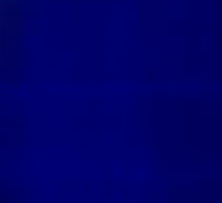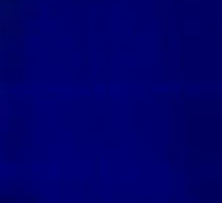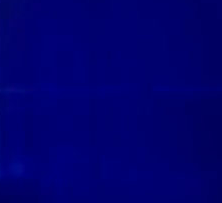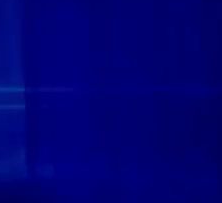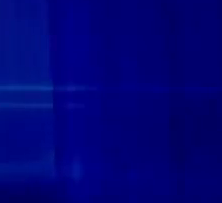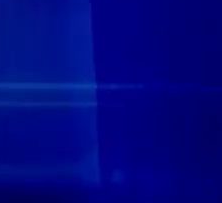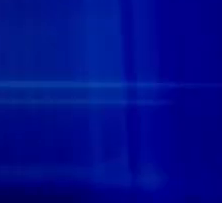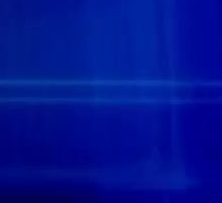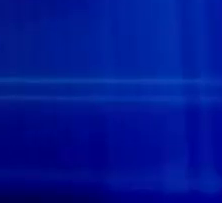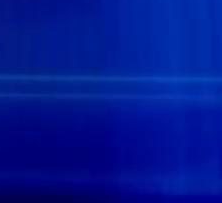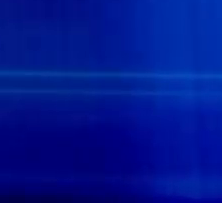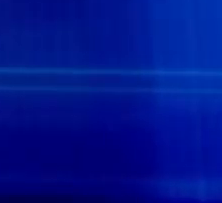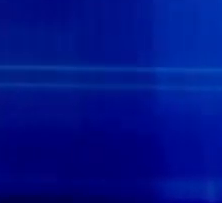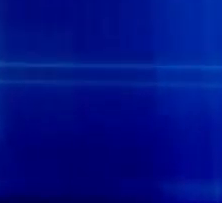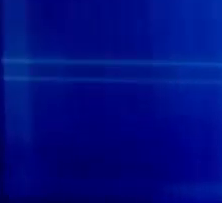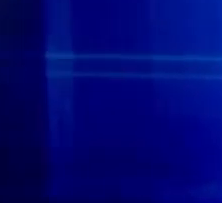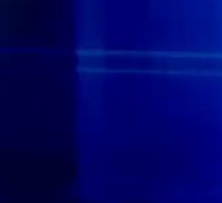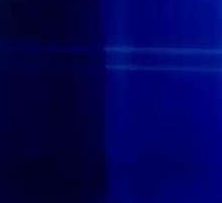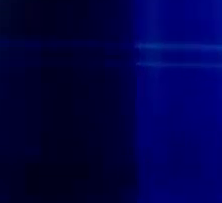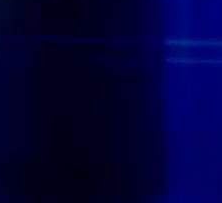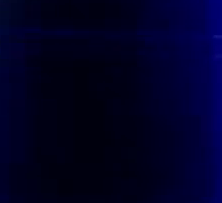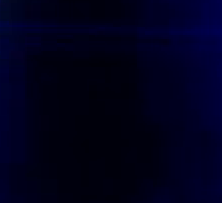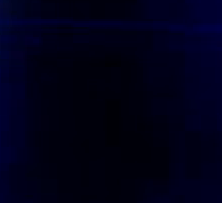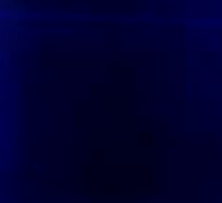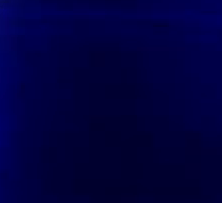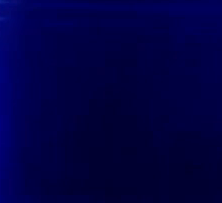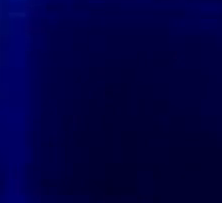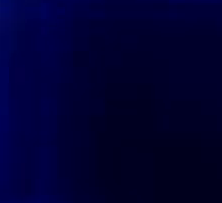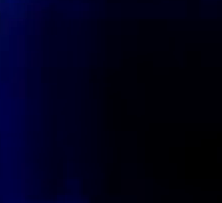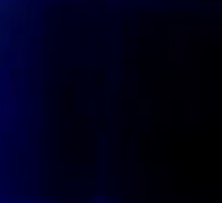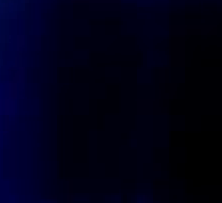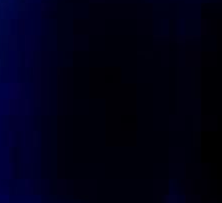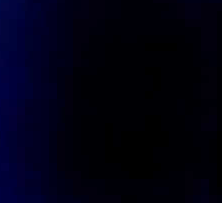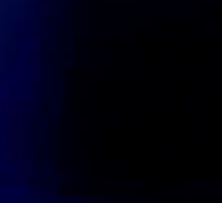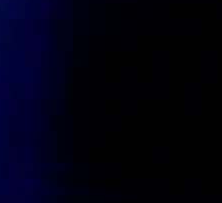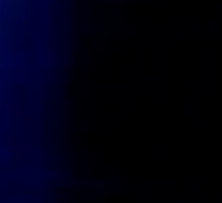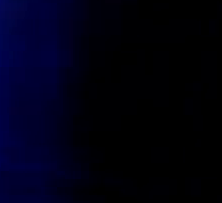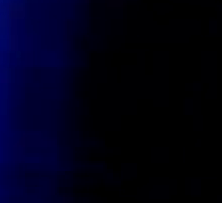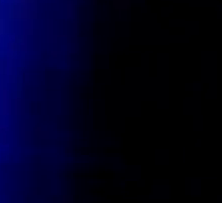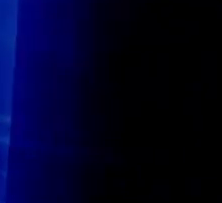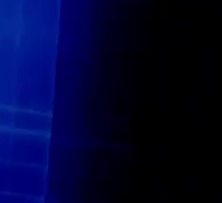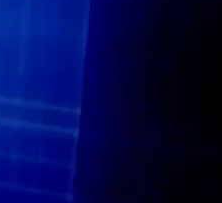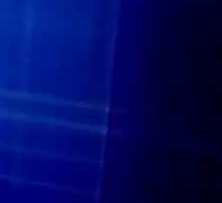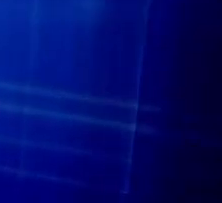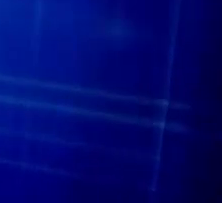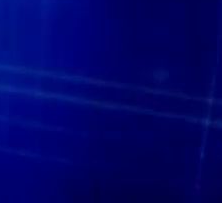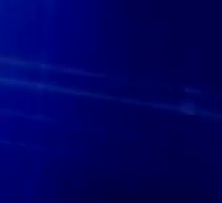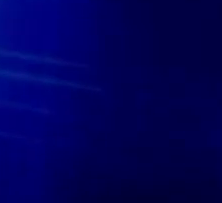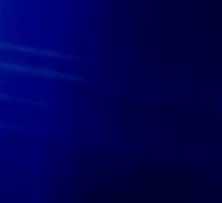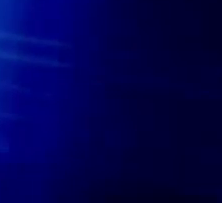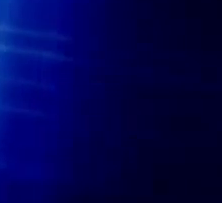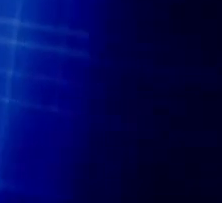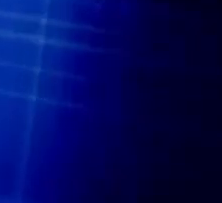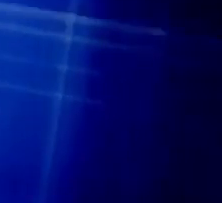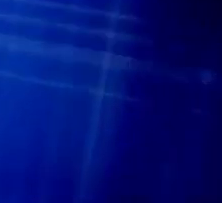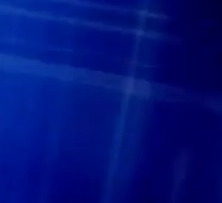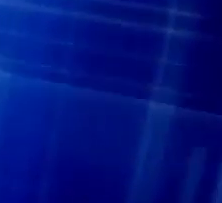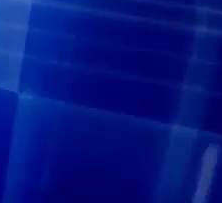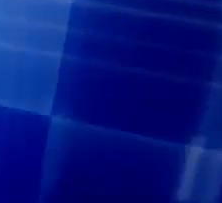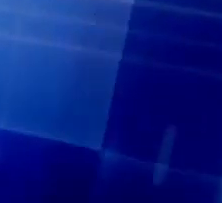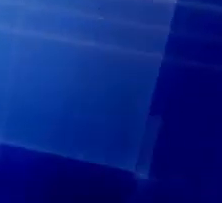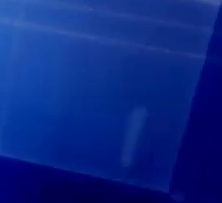Multitudes Multitudes En el vallo De la decisión Porque cerca Está el día Del Señor En el valle De la decisión